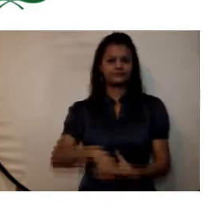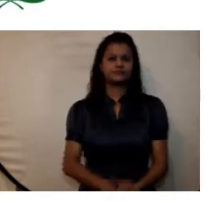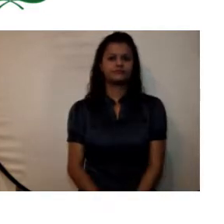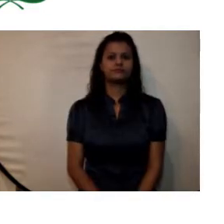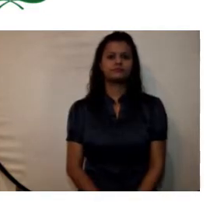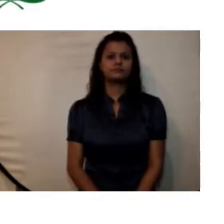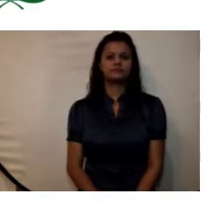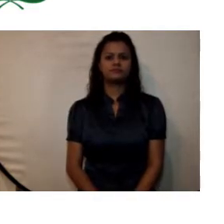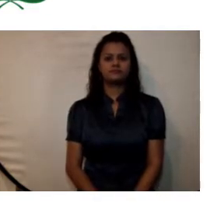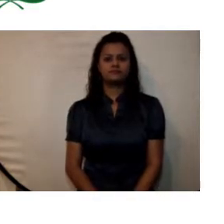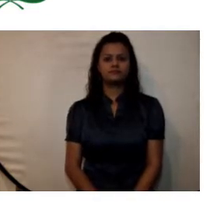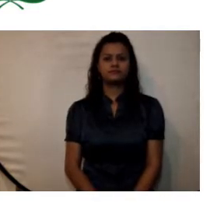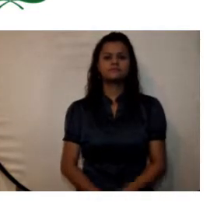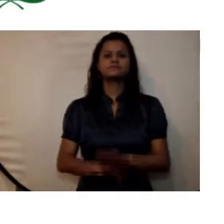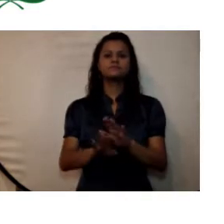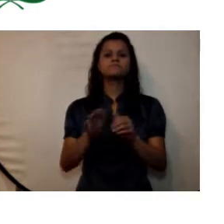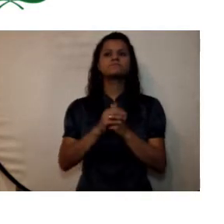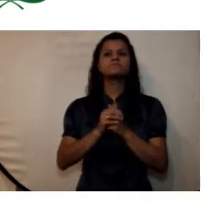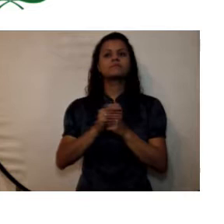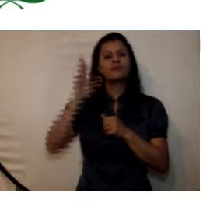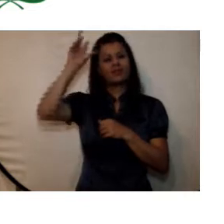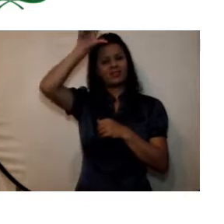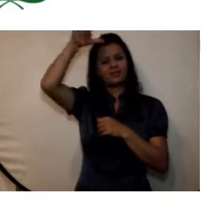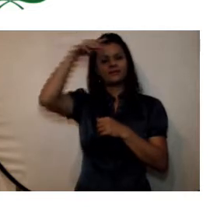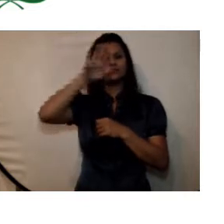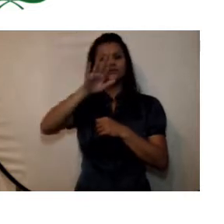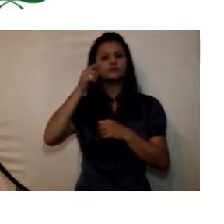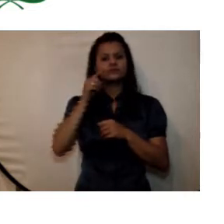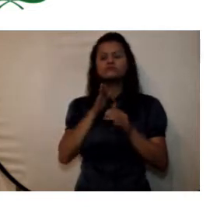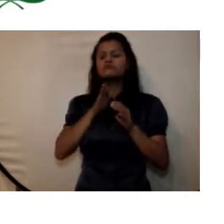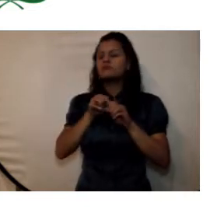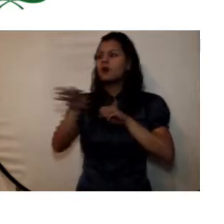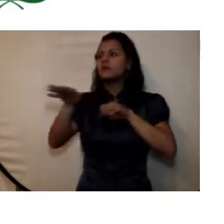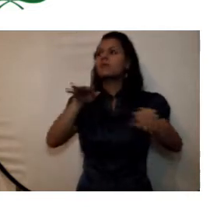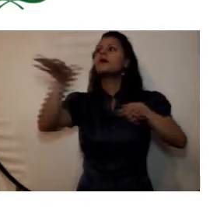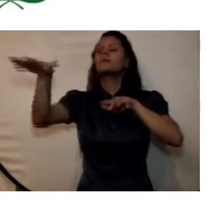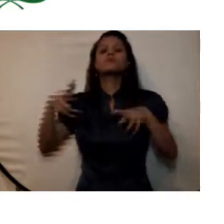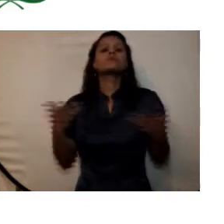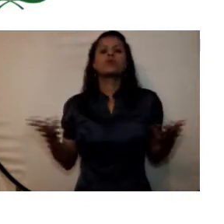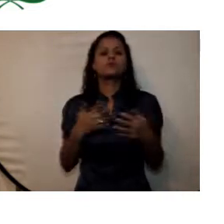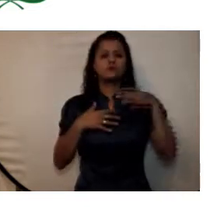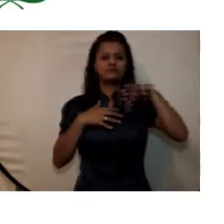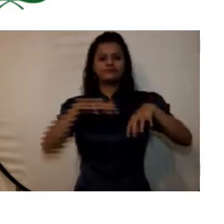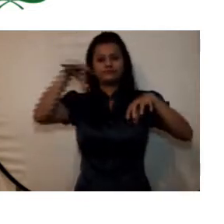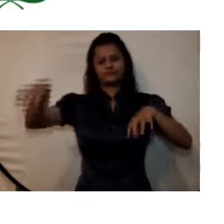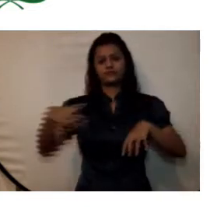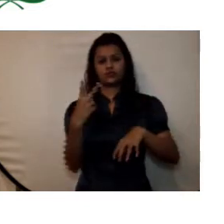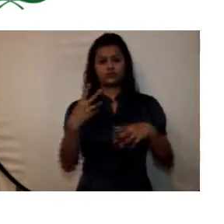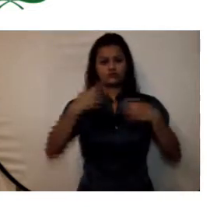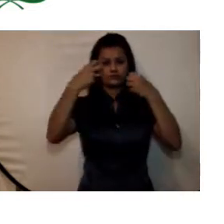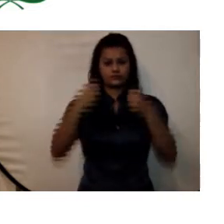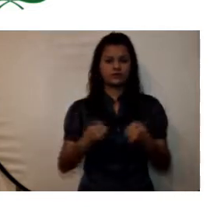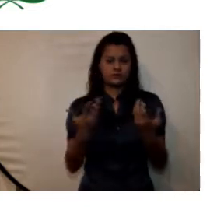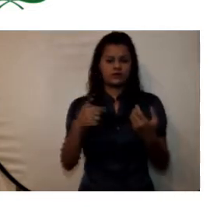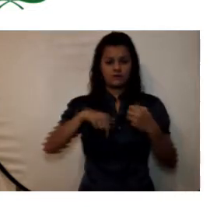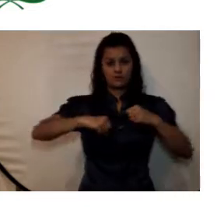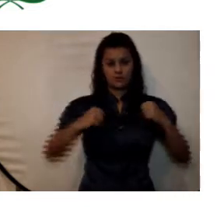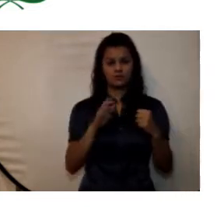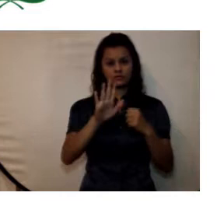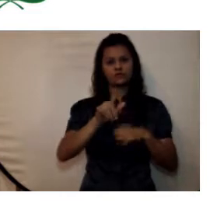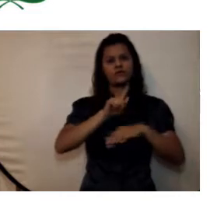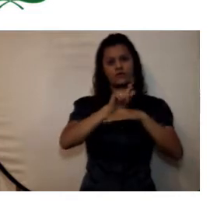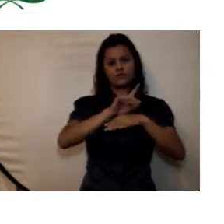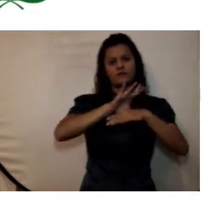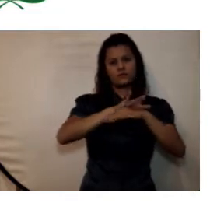en dimensiones de cobertura en donde estamos tenemos dos sedes la sede de Bogotá que está compuesta por nuestra facultad de medicina y calle